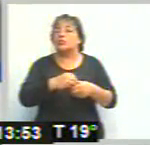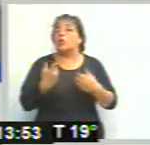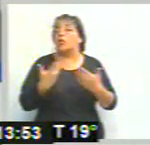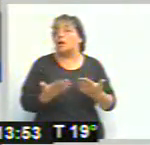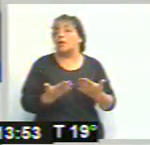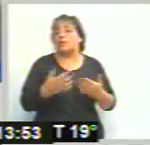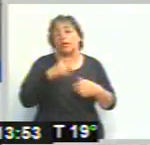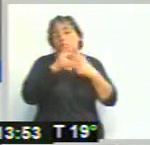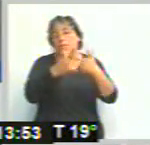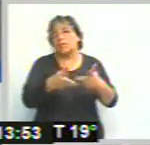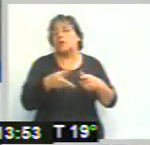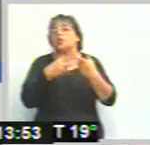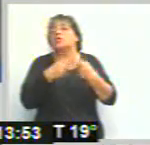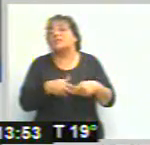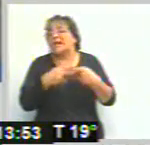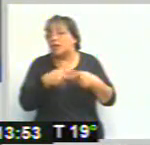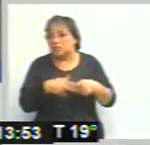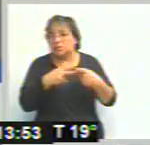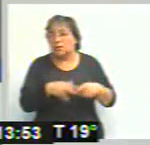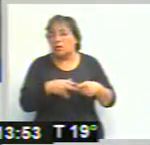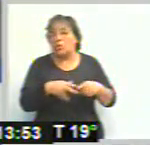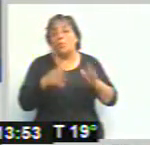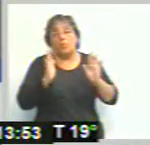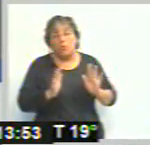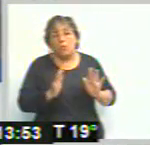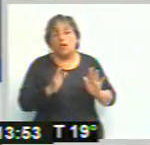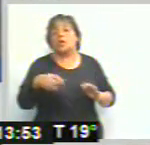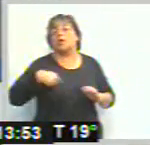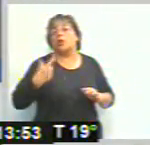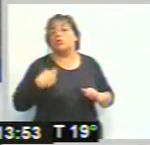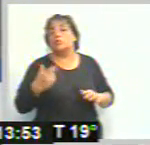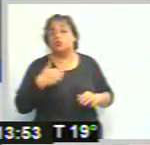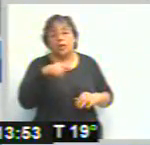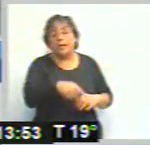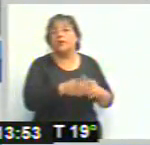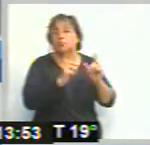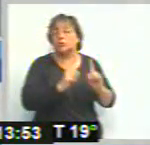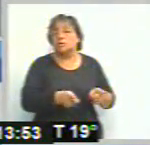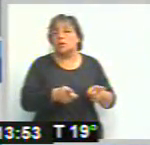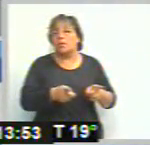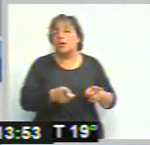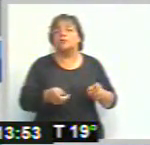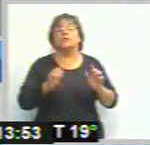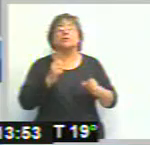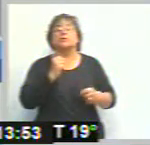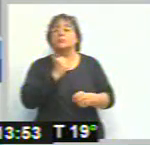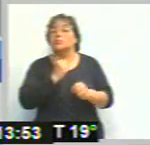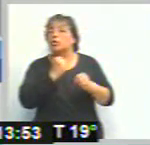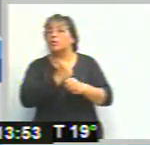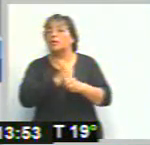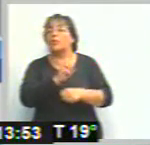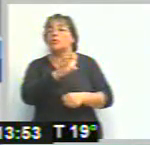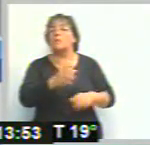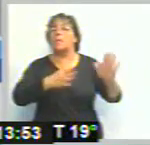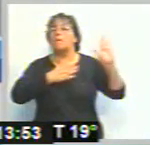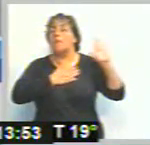estoy hablando técnicamente. Y desde el punto de vista social, esto tiene mucho que ver con el Pacto de Salta, donde nosotros